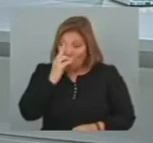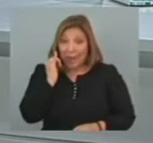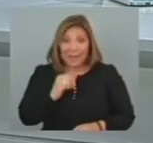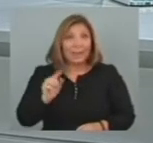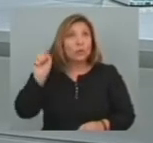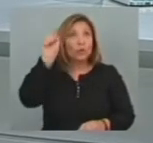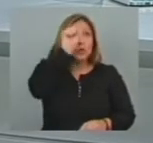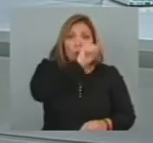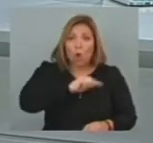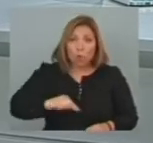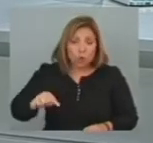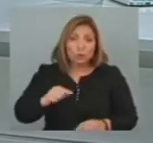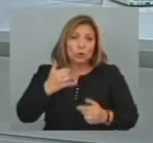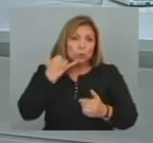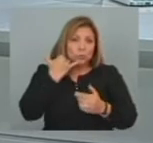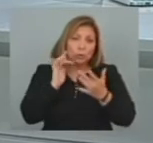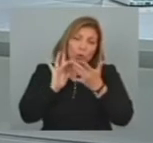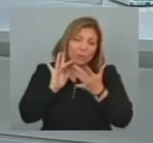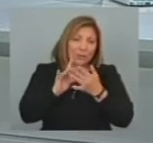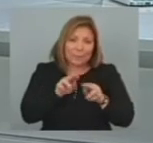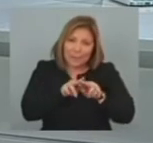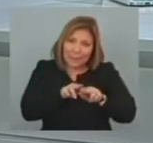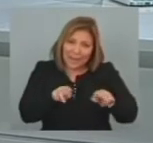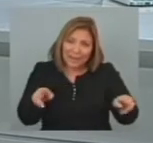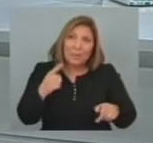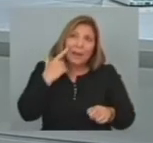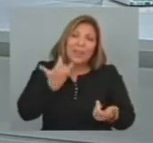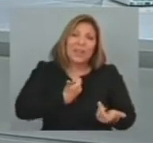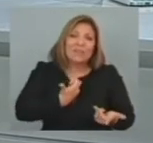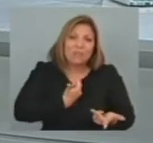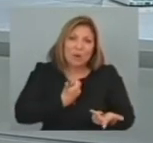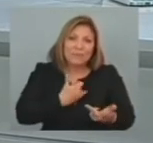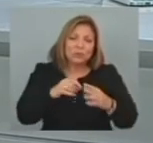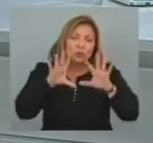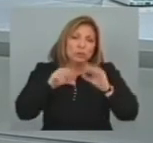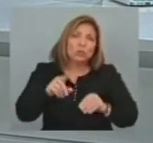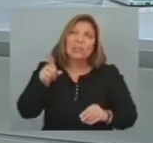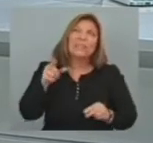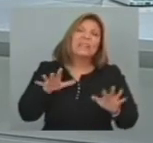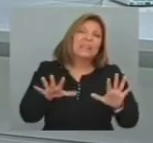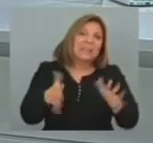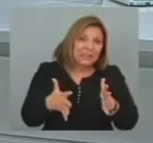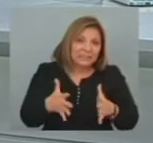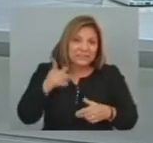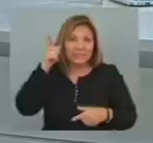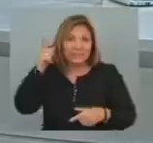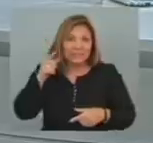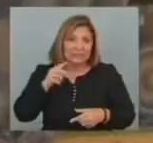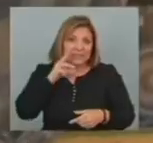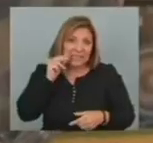Mantienen contactos telefónicos Permanentes para recabar información Sobre lo que está sucediendo En ese país